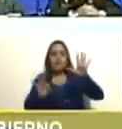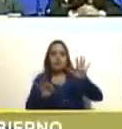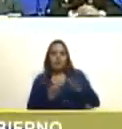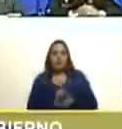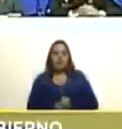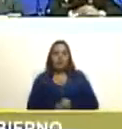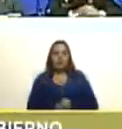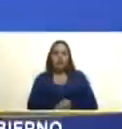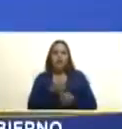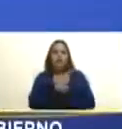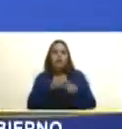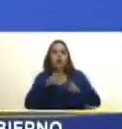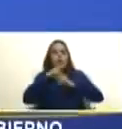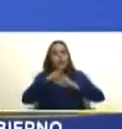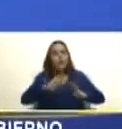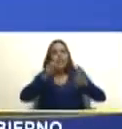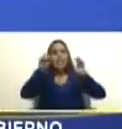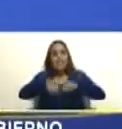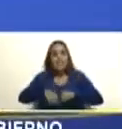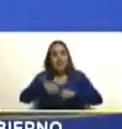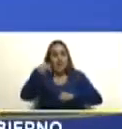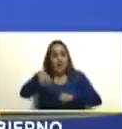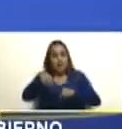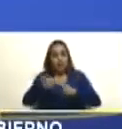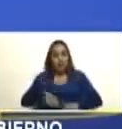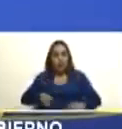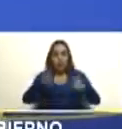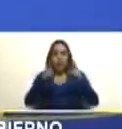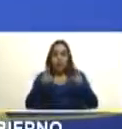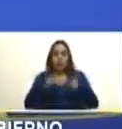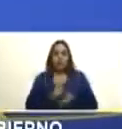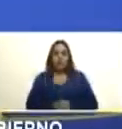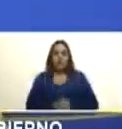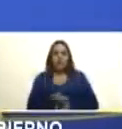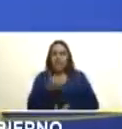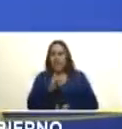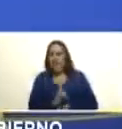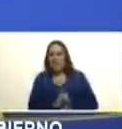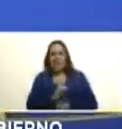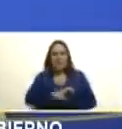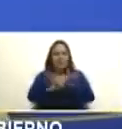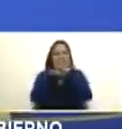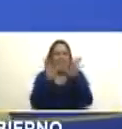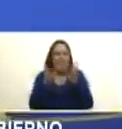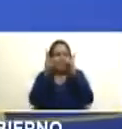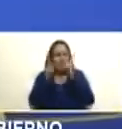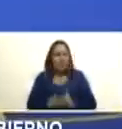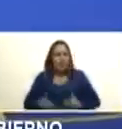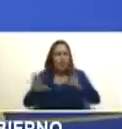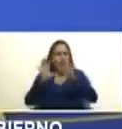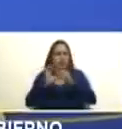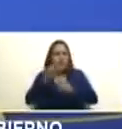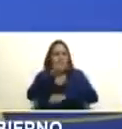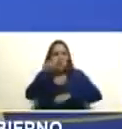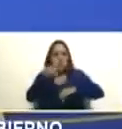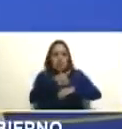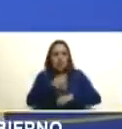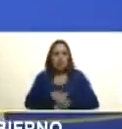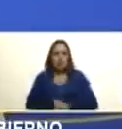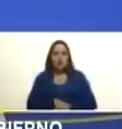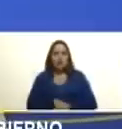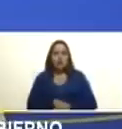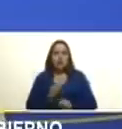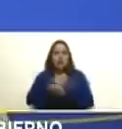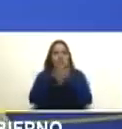pero las respuestas del sí en esta oportunidad tuvieron la contundencia de la unión unión nacional la